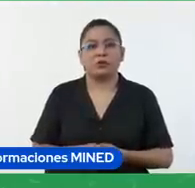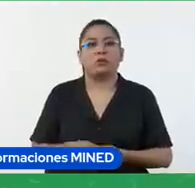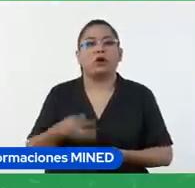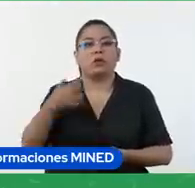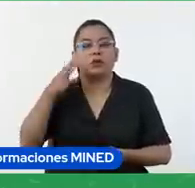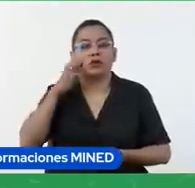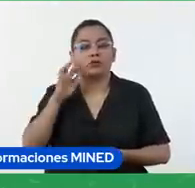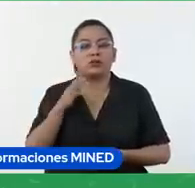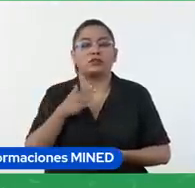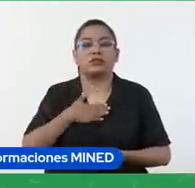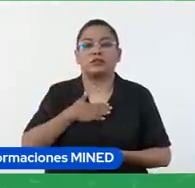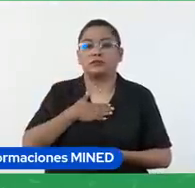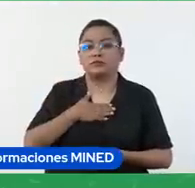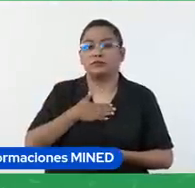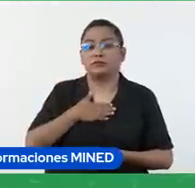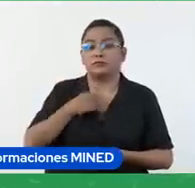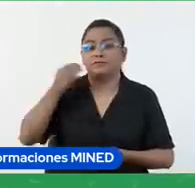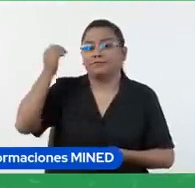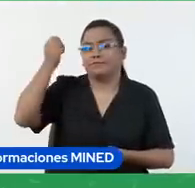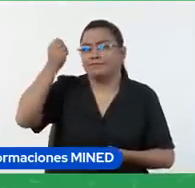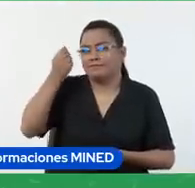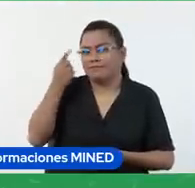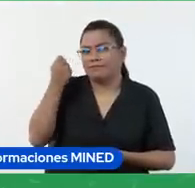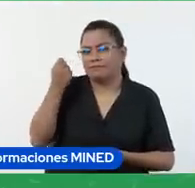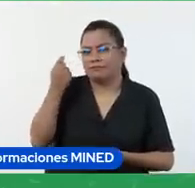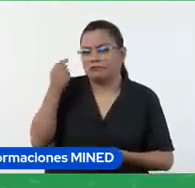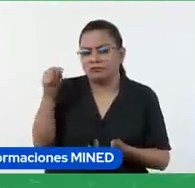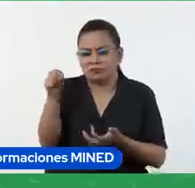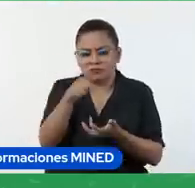comprendiendo, tal vez me hicieron una pregunta,